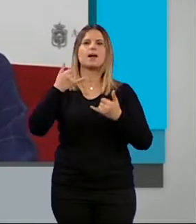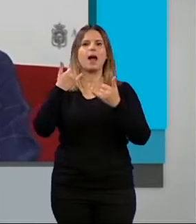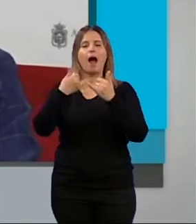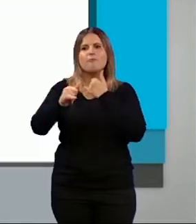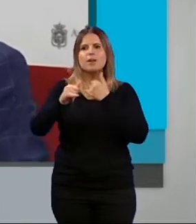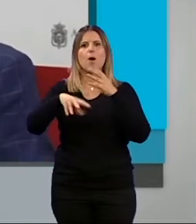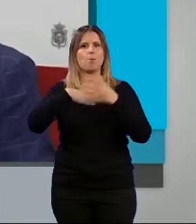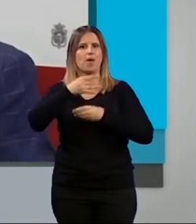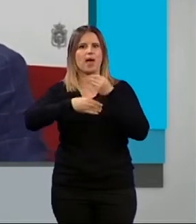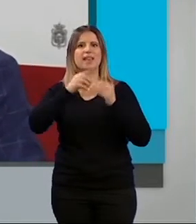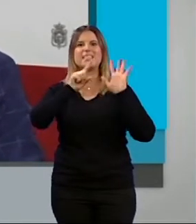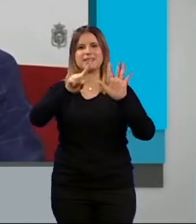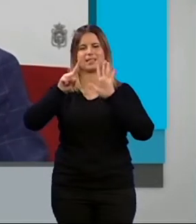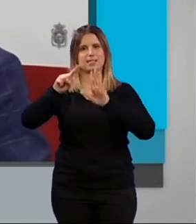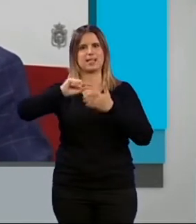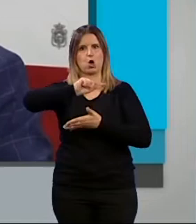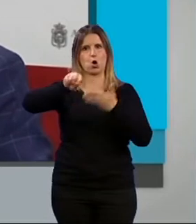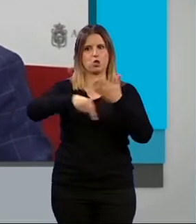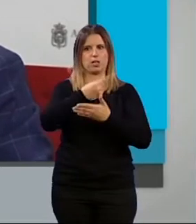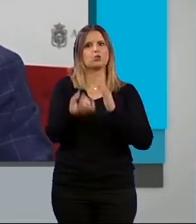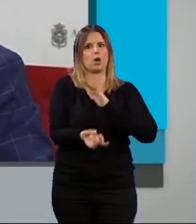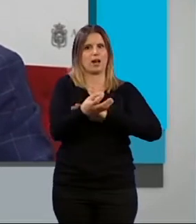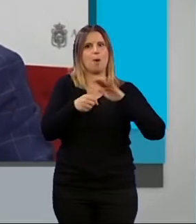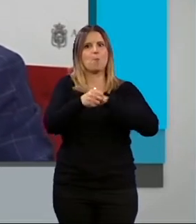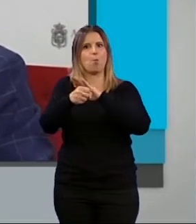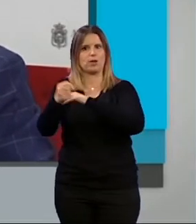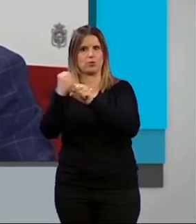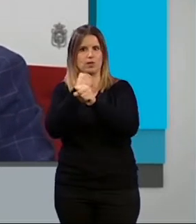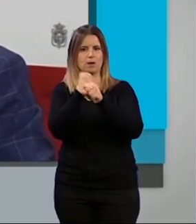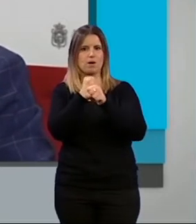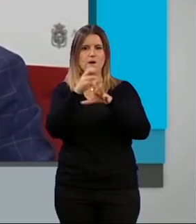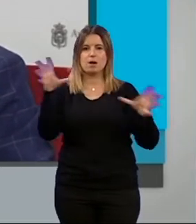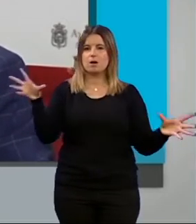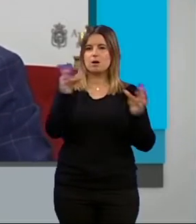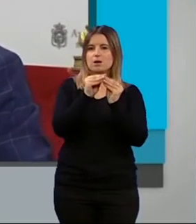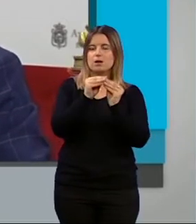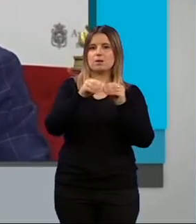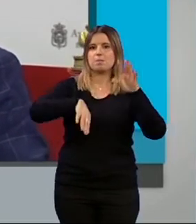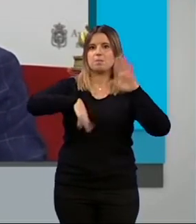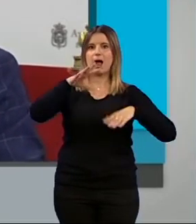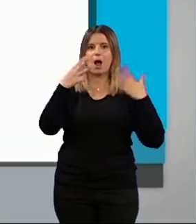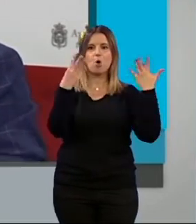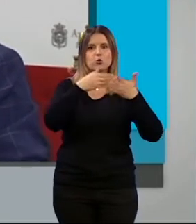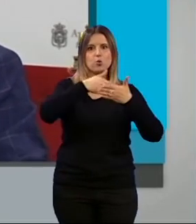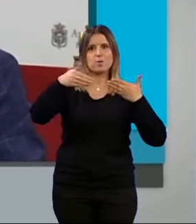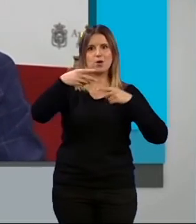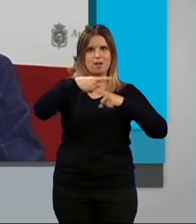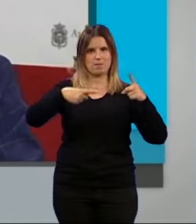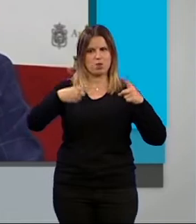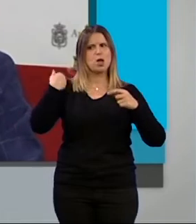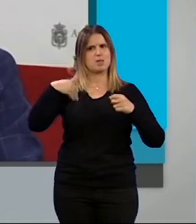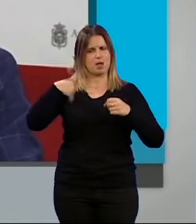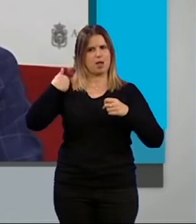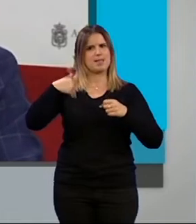contratos que generan puestos de trabajo, con un montante global de más de 8 millones y medio. Y se ha abonado